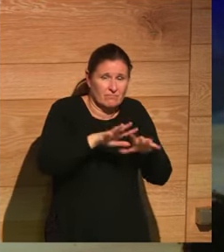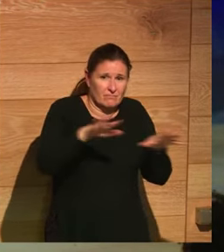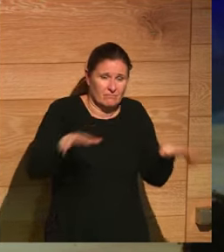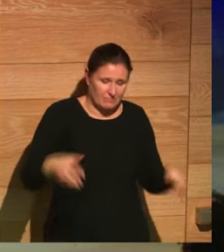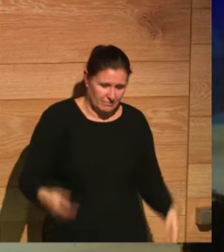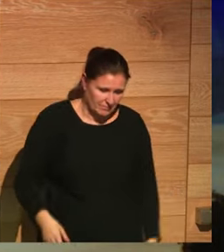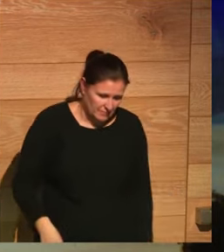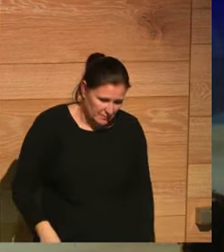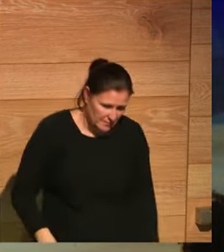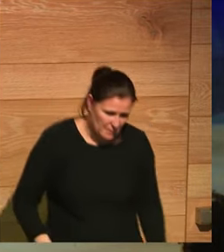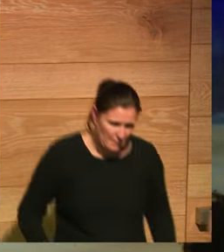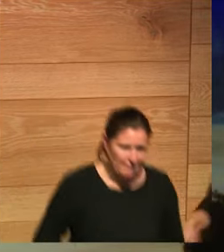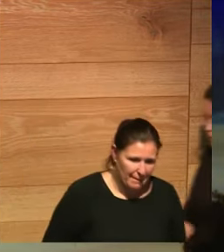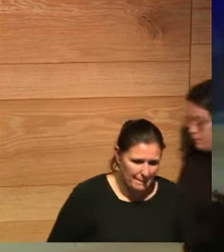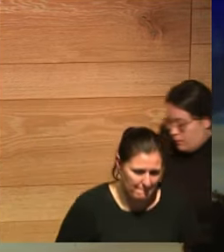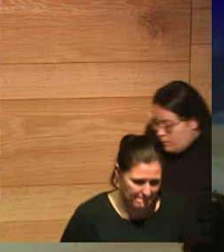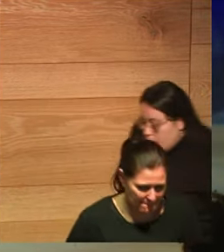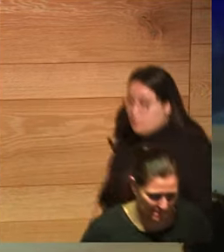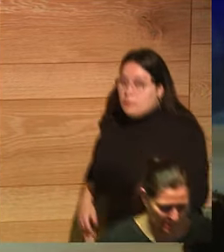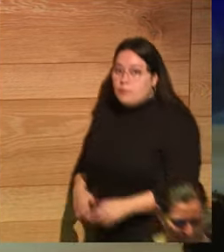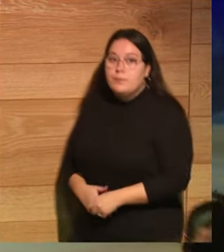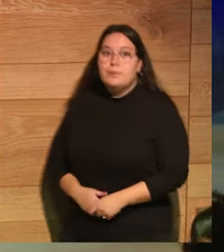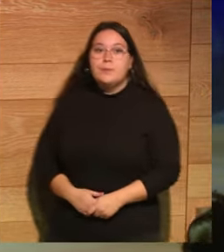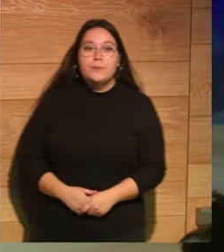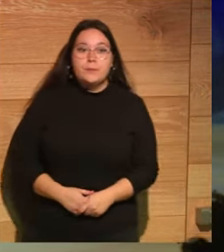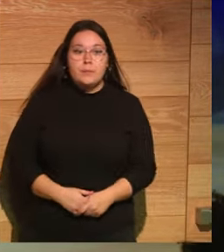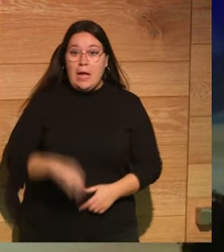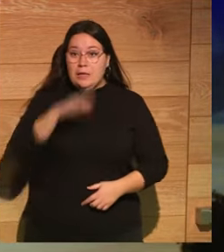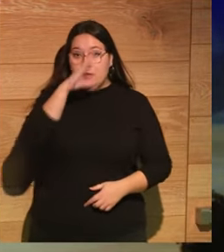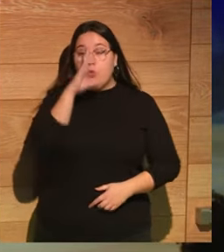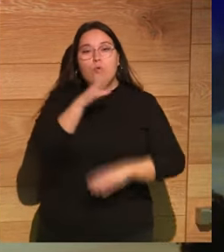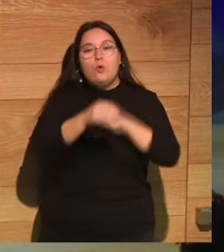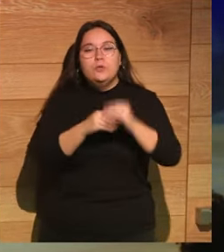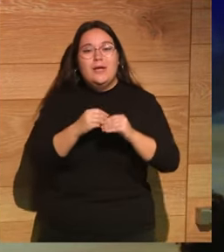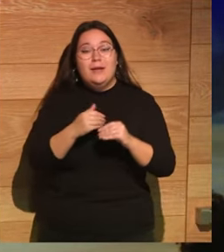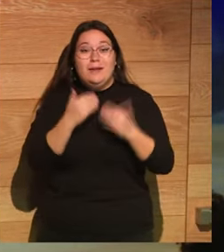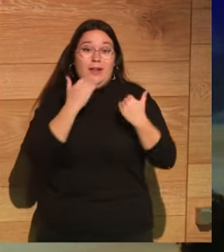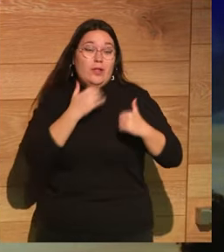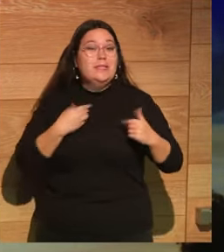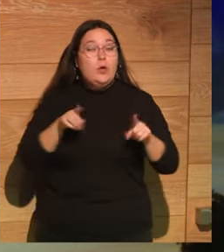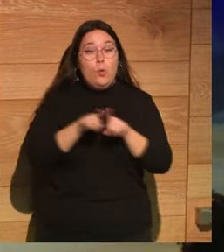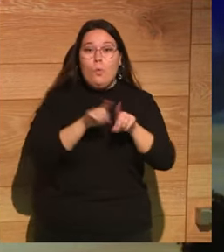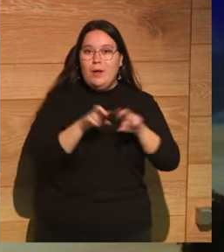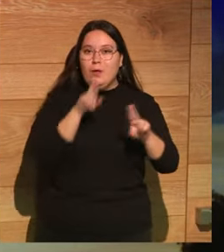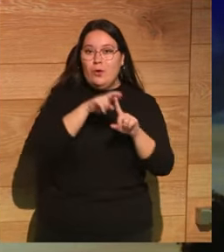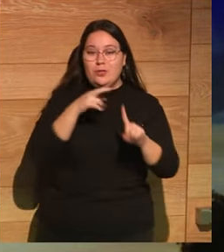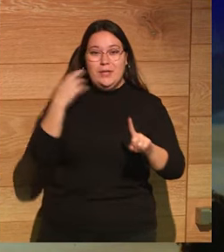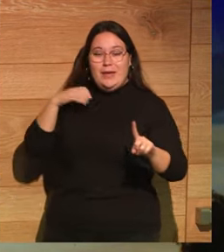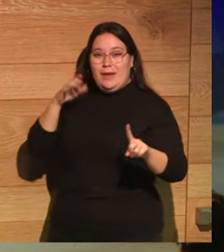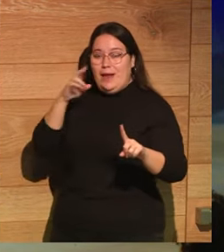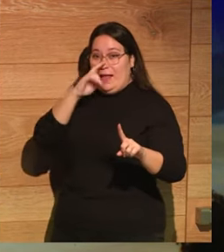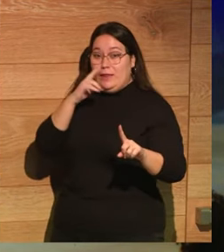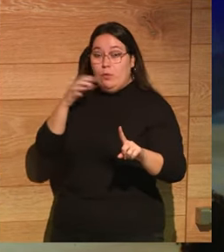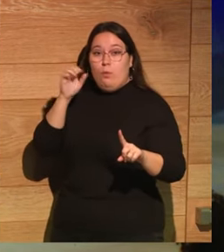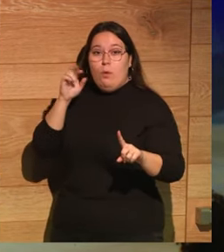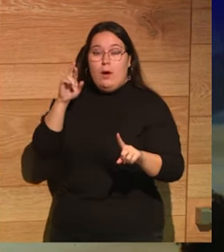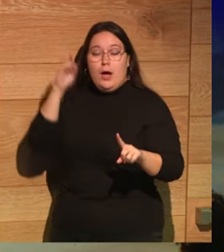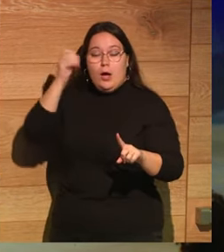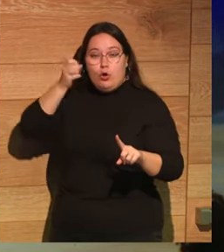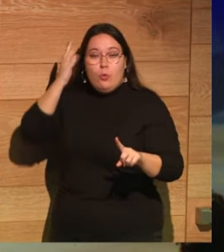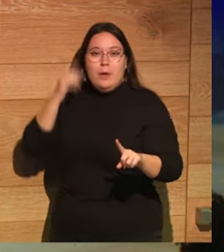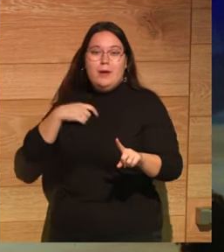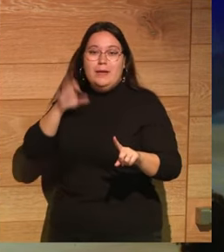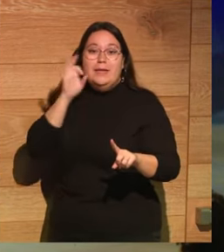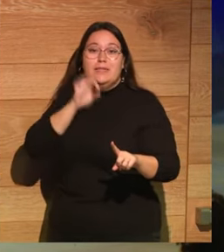que el utilizar la luna como un recurso es de hace mucho más tiempo. hecho, en la antigua Roma, en el siglo II, hay